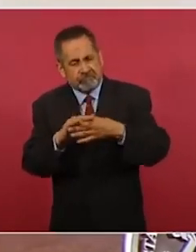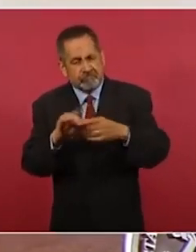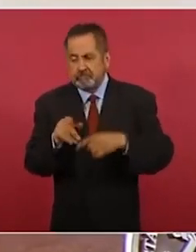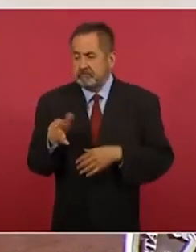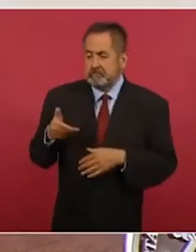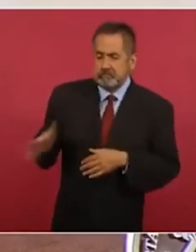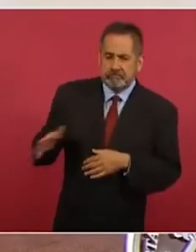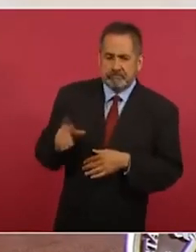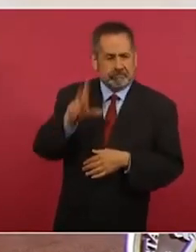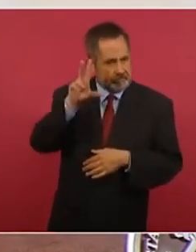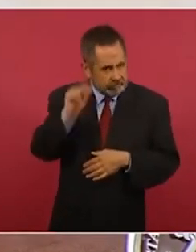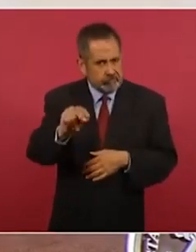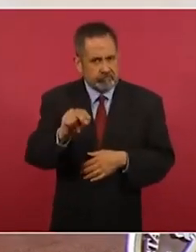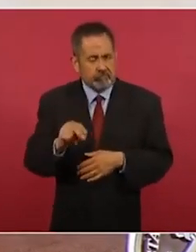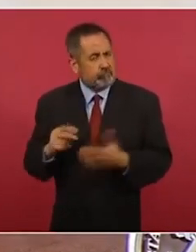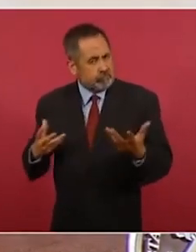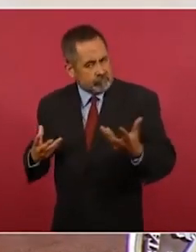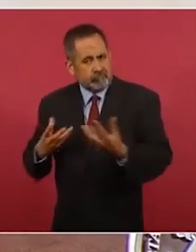a nadie